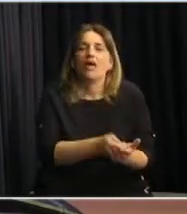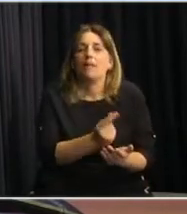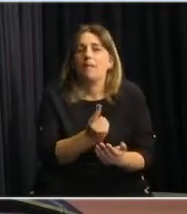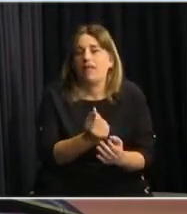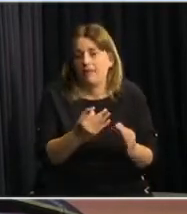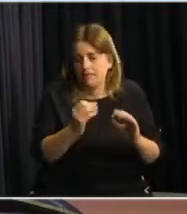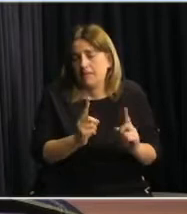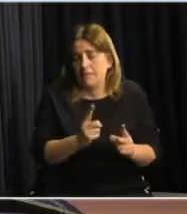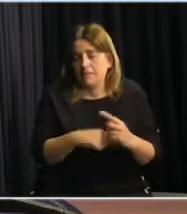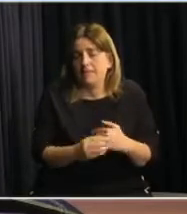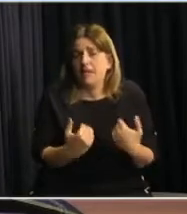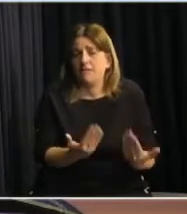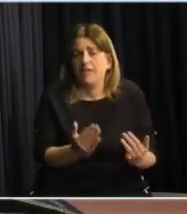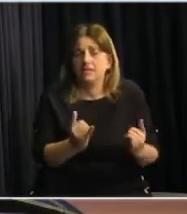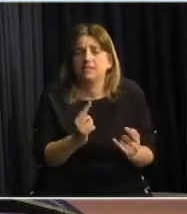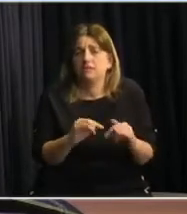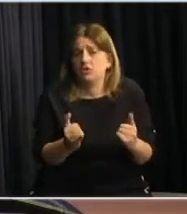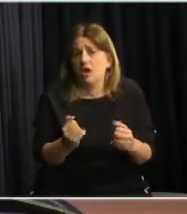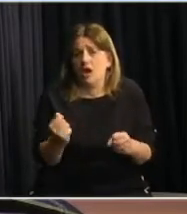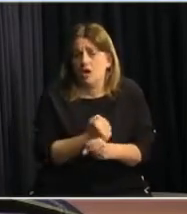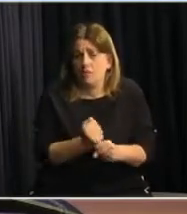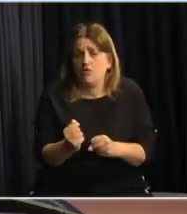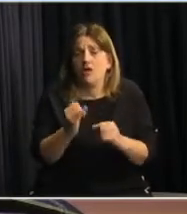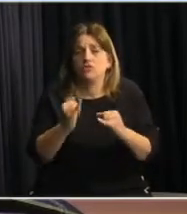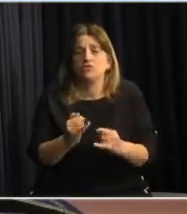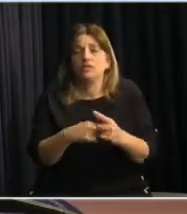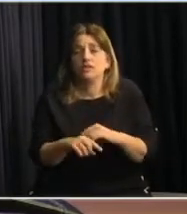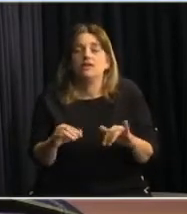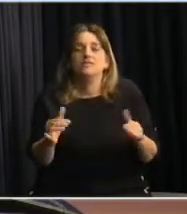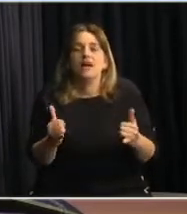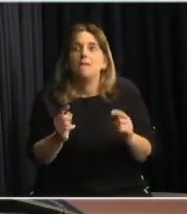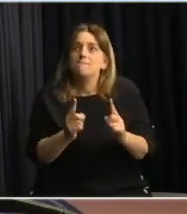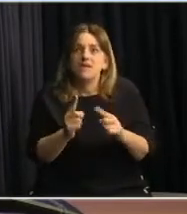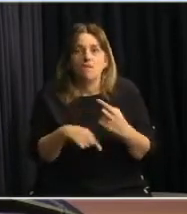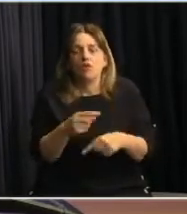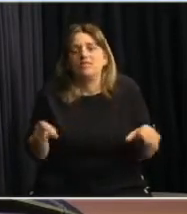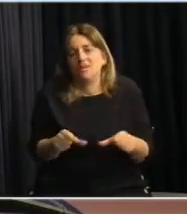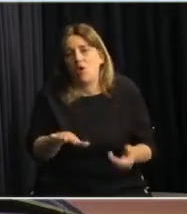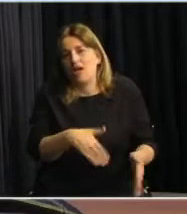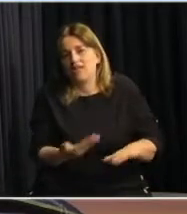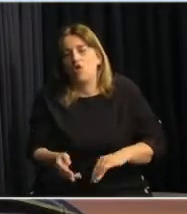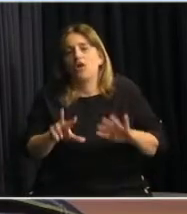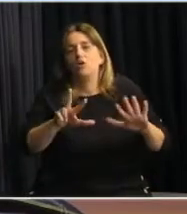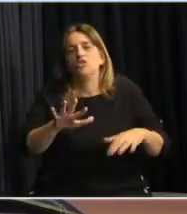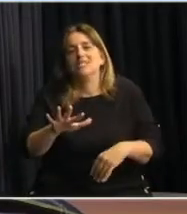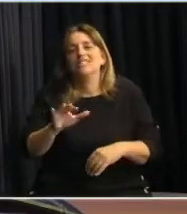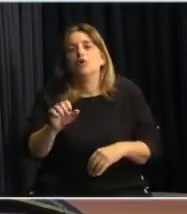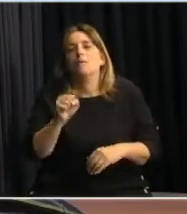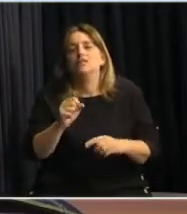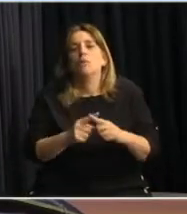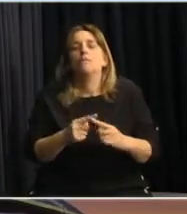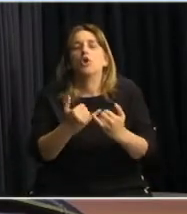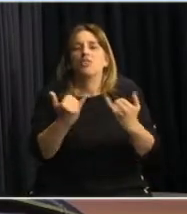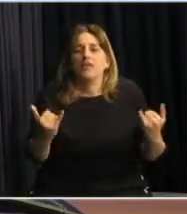correspondiente, que ya está establecido y que es el que hemos venido aplicando hasta ahora, 85 pesos por día,